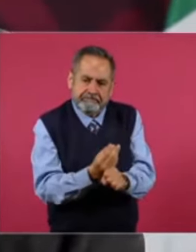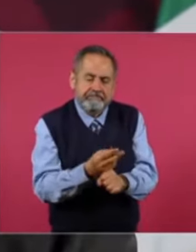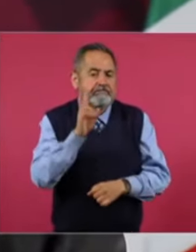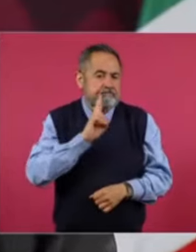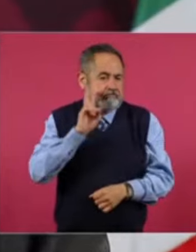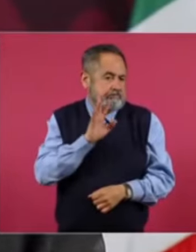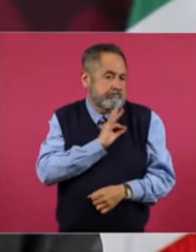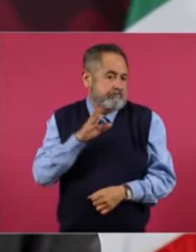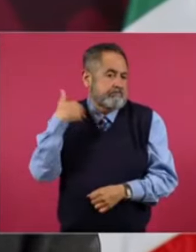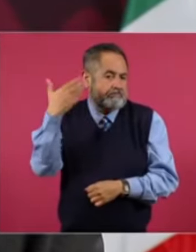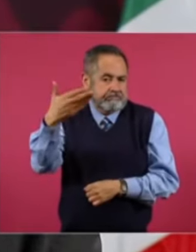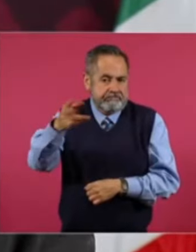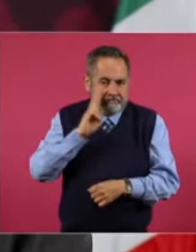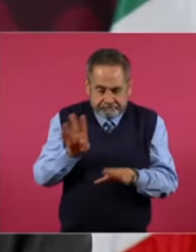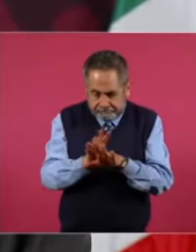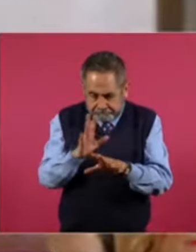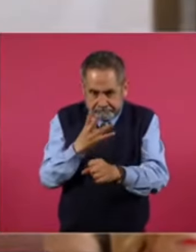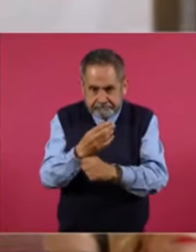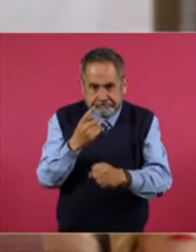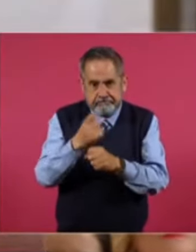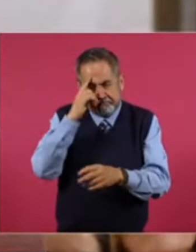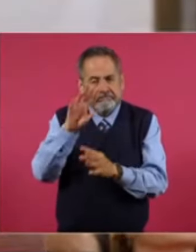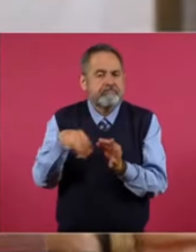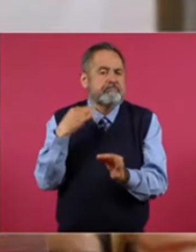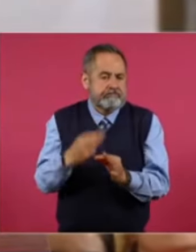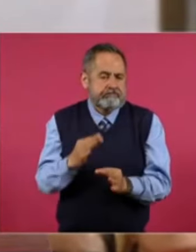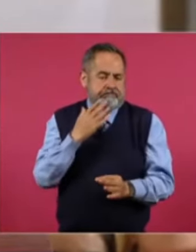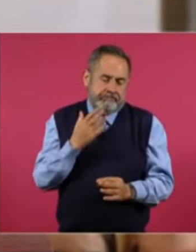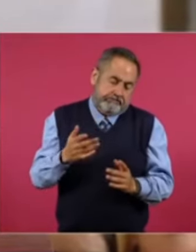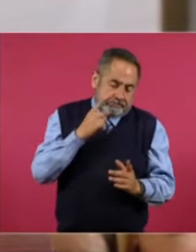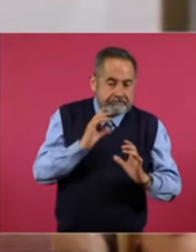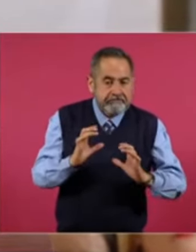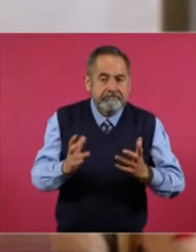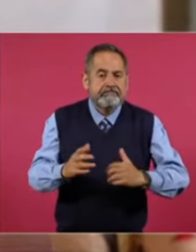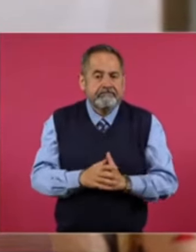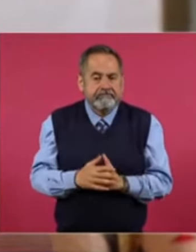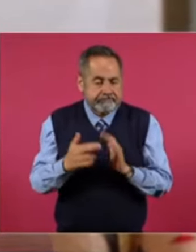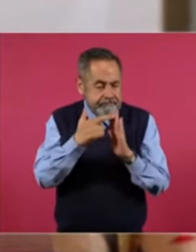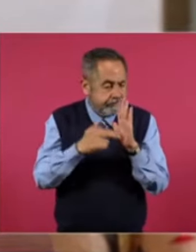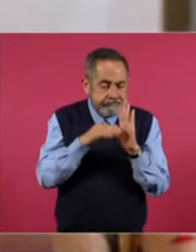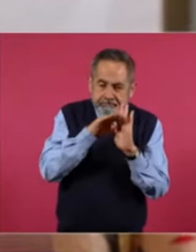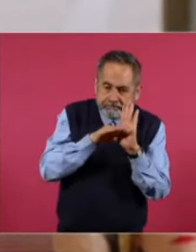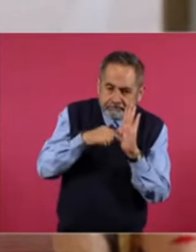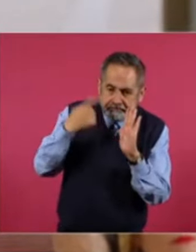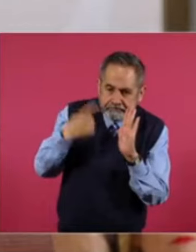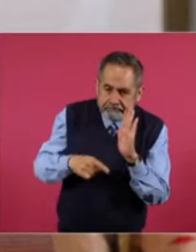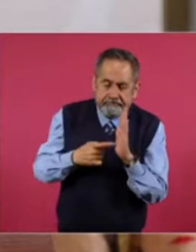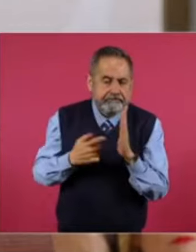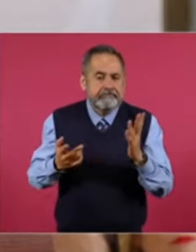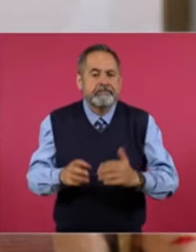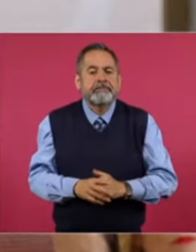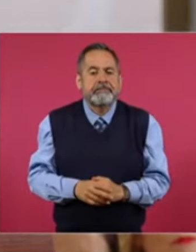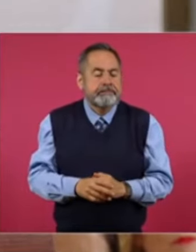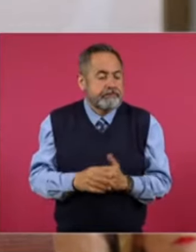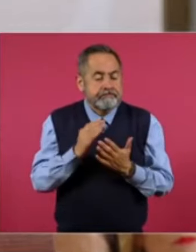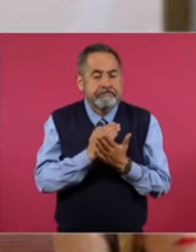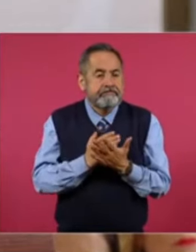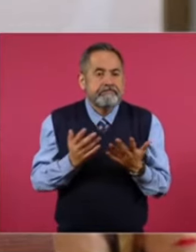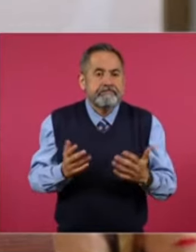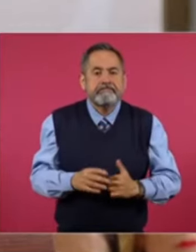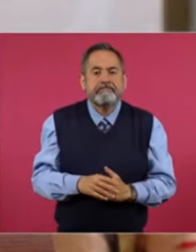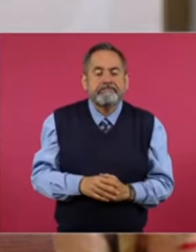el que se cumplan los requisitos. Y que no haya